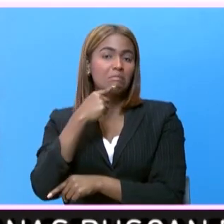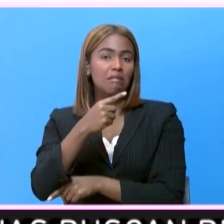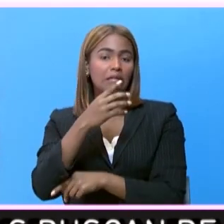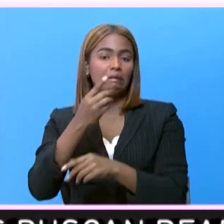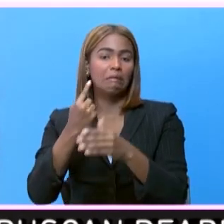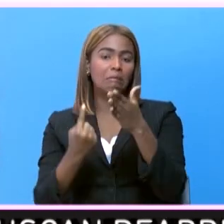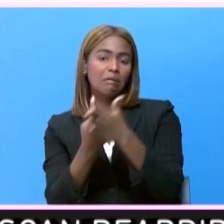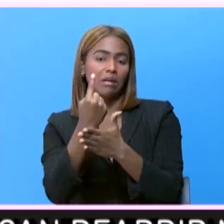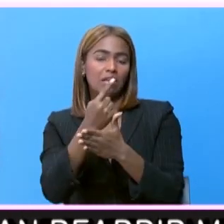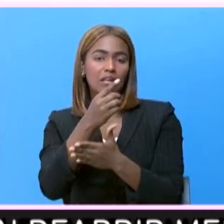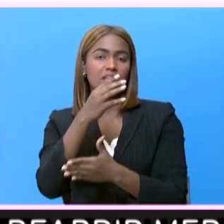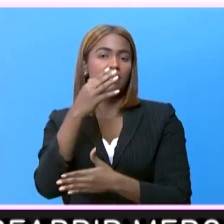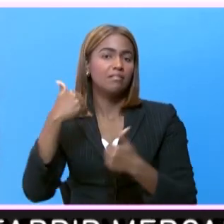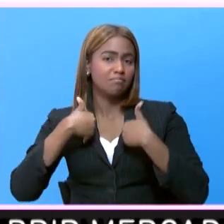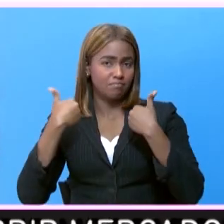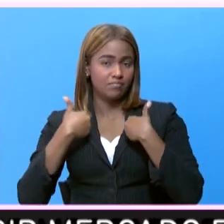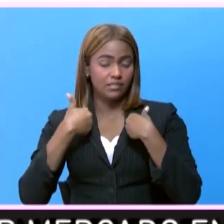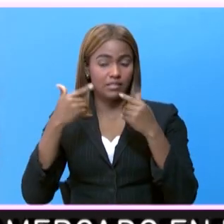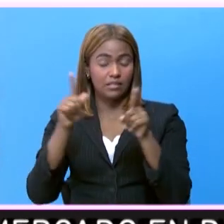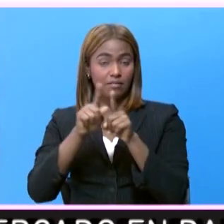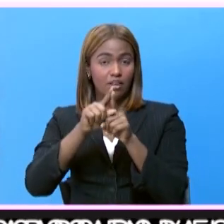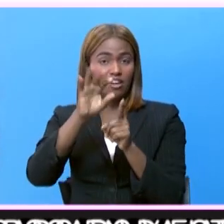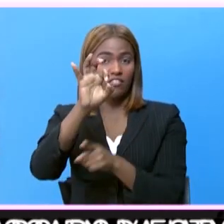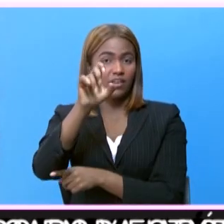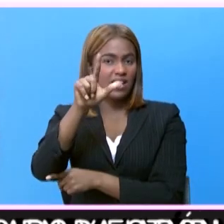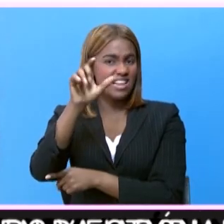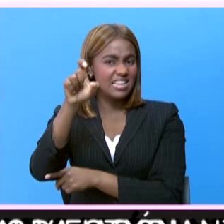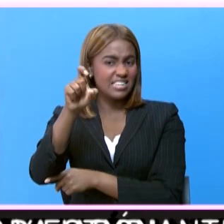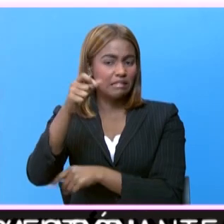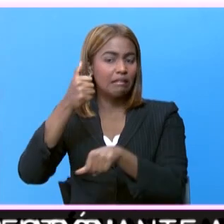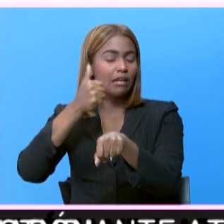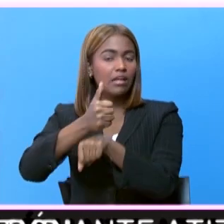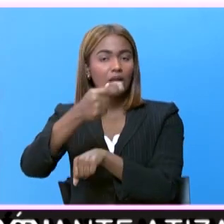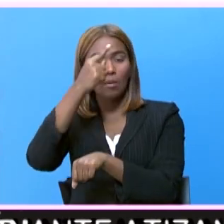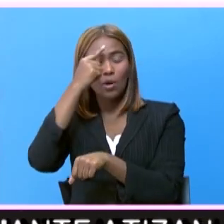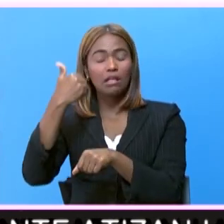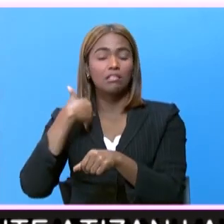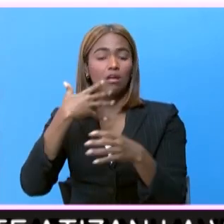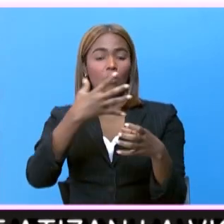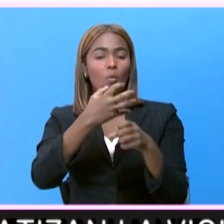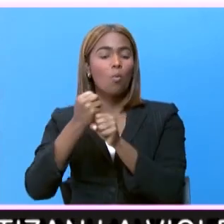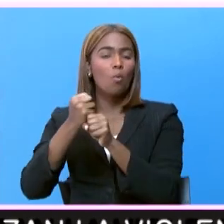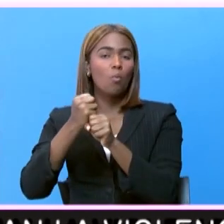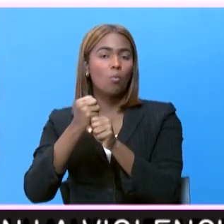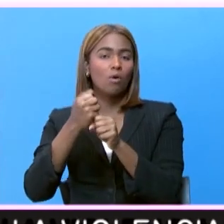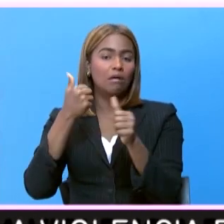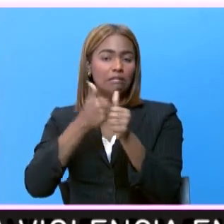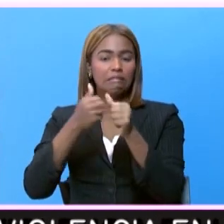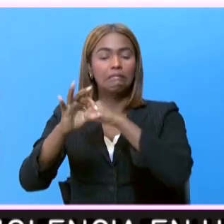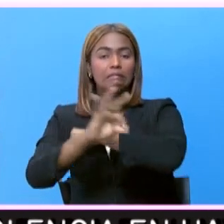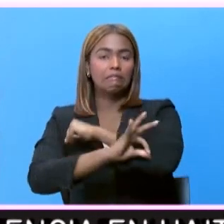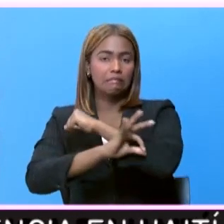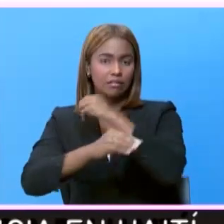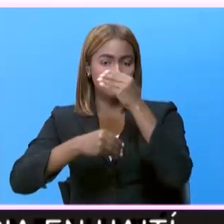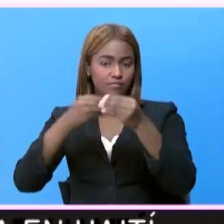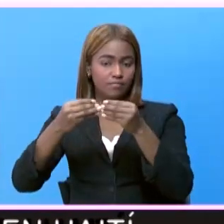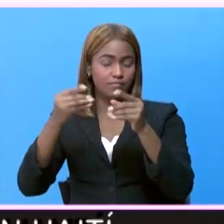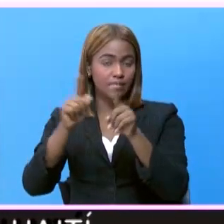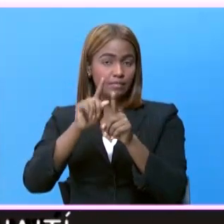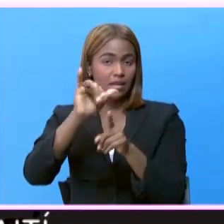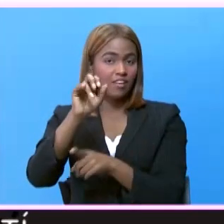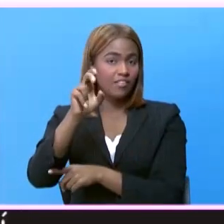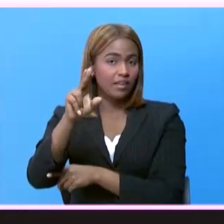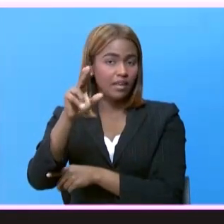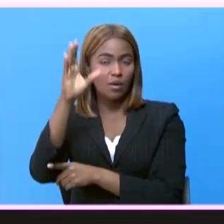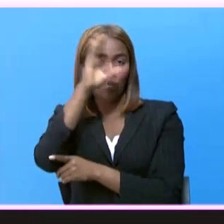abuso sexual contra una menor, Félix Arias Cruz Félix, acusado de posesión con la intención de entregar cocaína. Javier Morales es